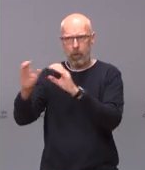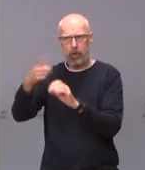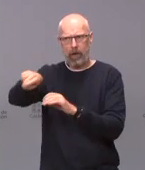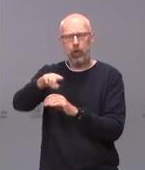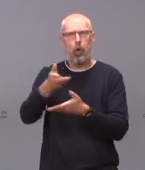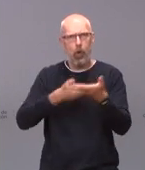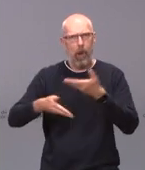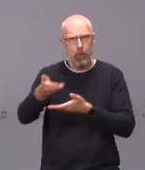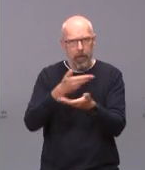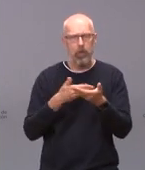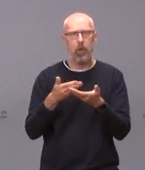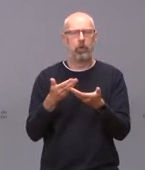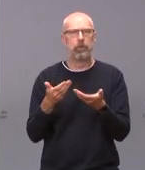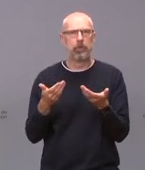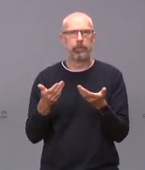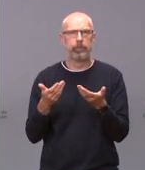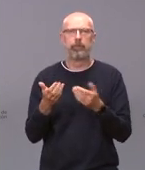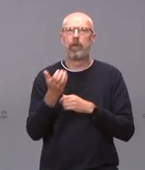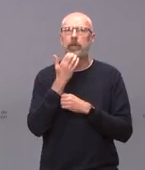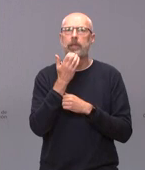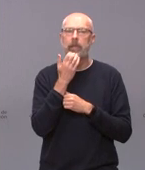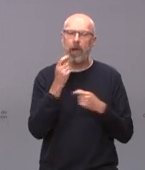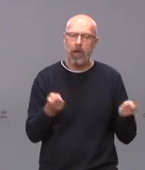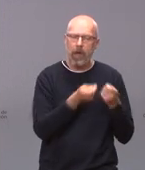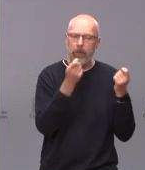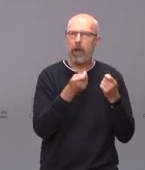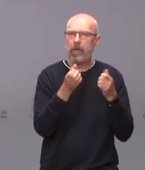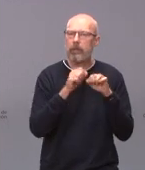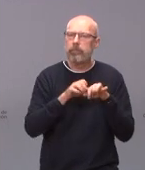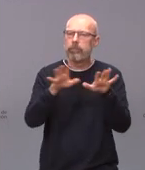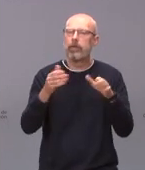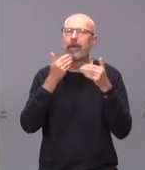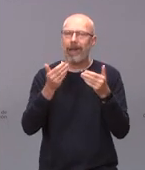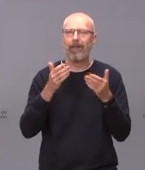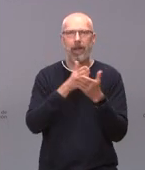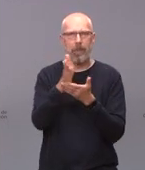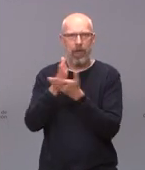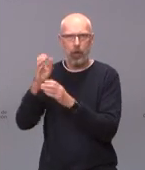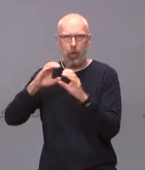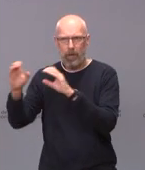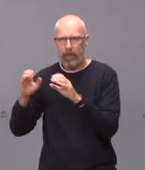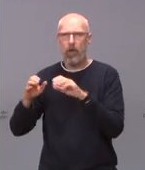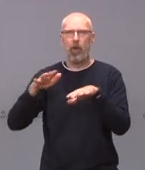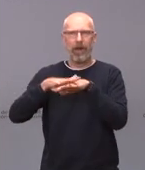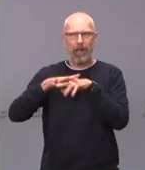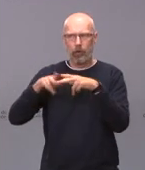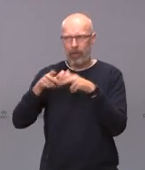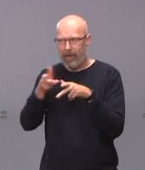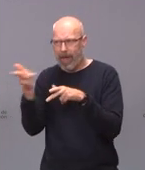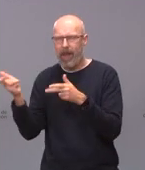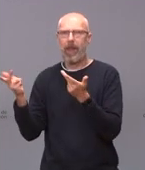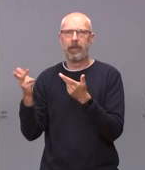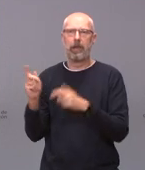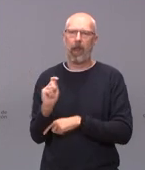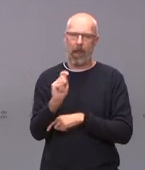teniendo con nosotros. Es una campaña que se están difundiendo los avisos en todos los medios, en todas las redes y que está teniendo el éxito